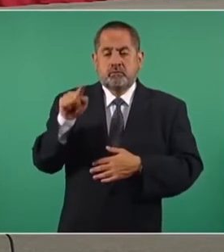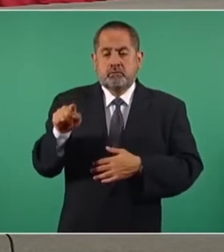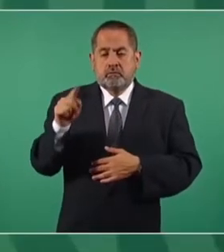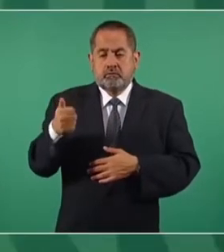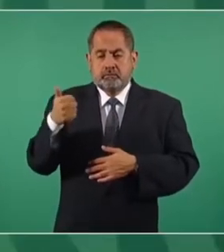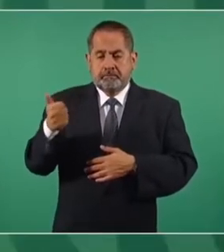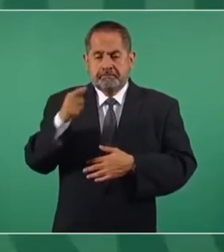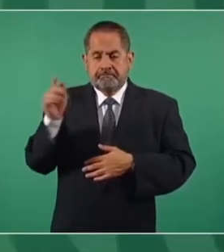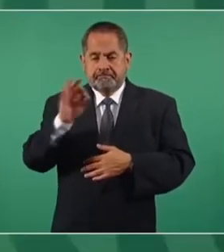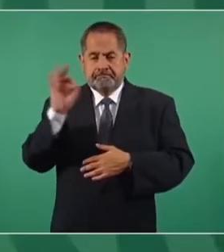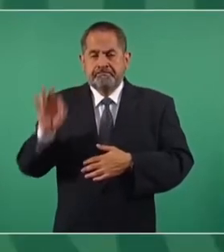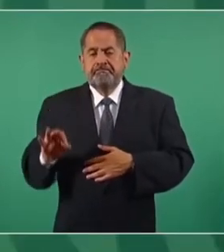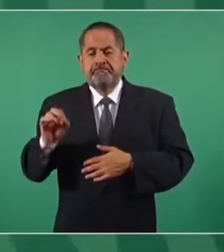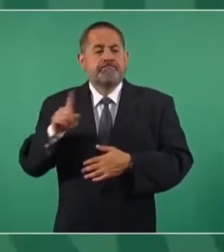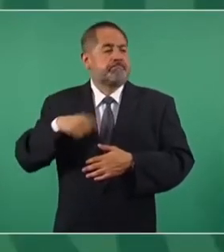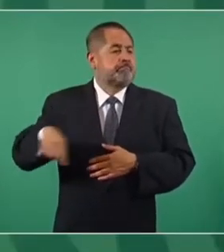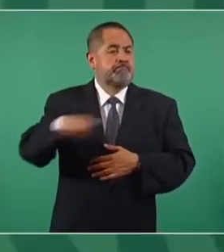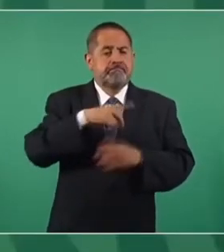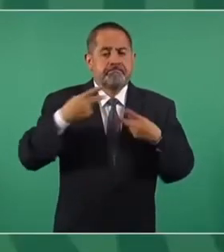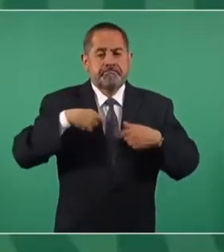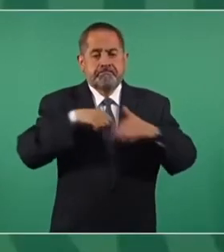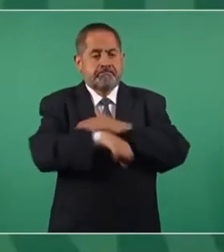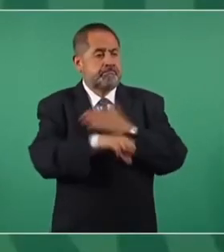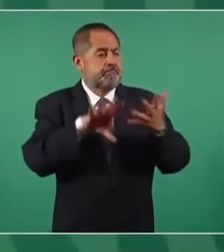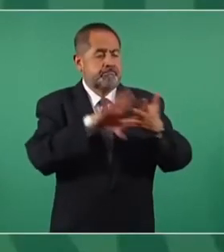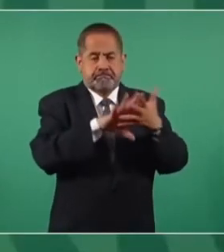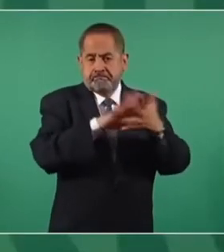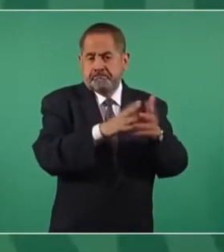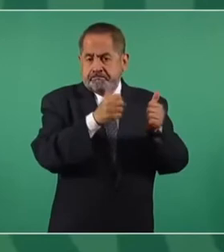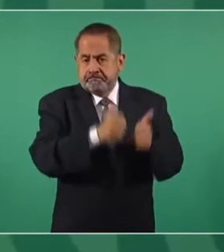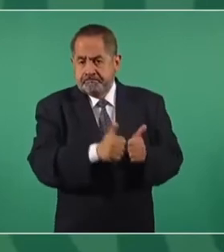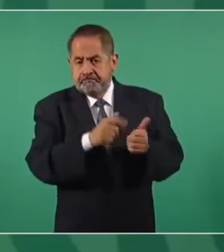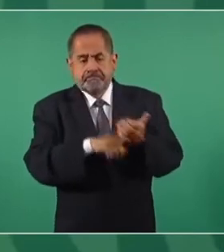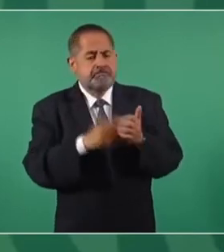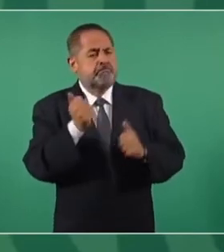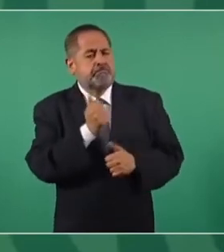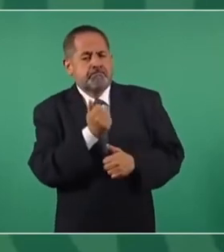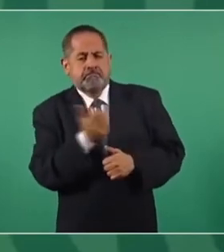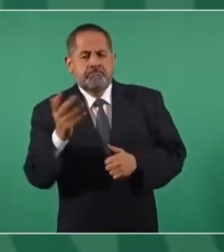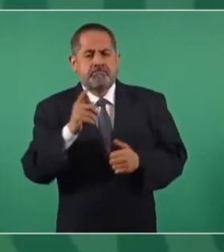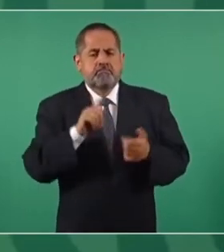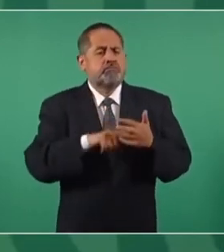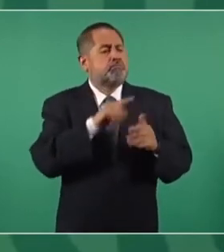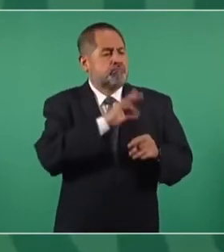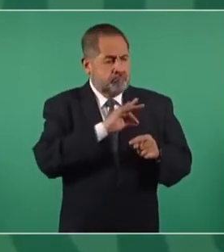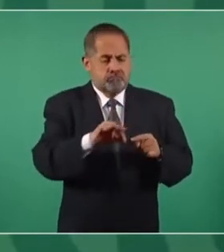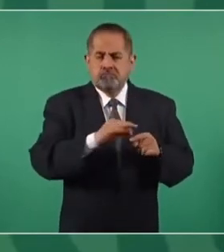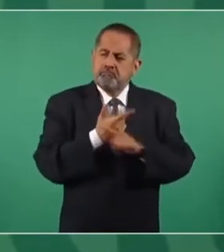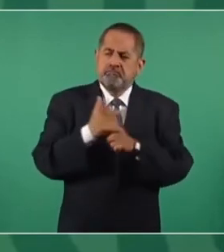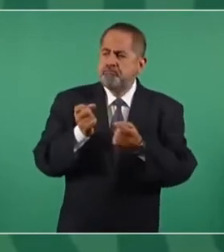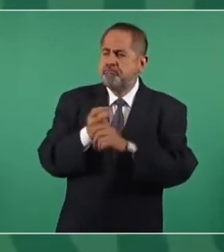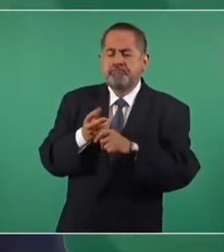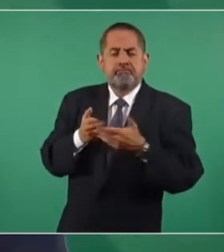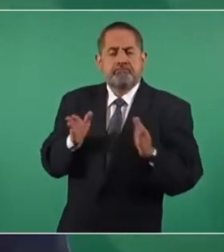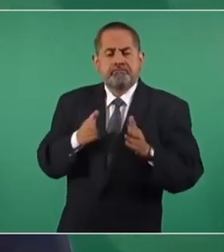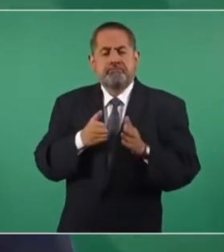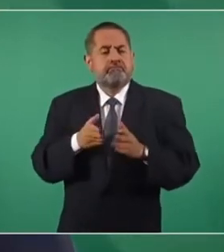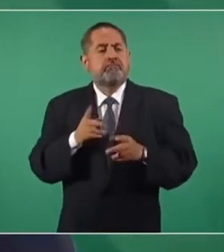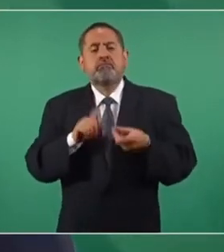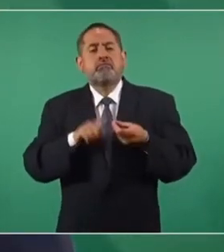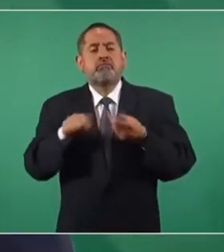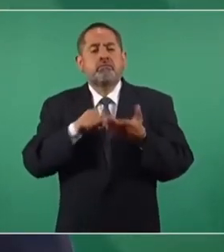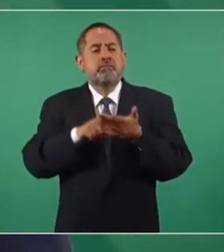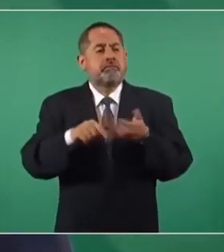por ciento de los internos, entre los cuales algunos podrían acceder a los beneficios, están, como dijimos, en el ámbito local.